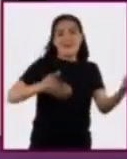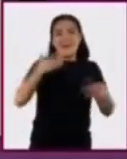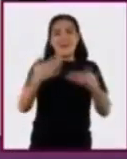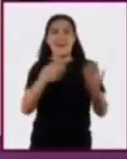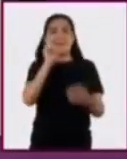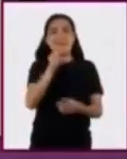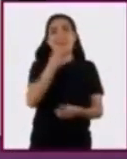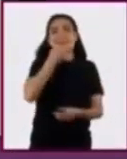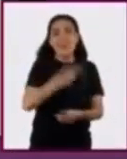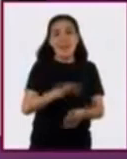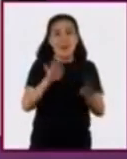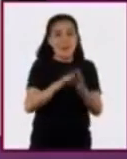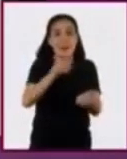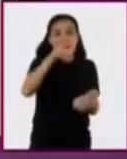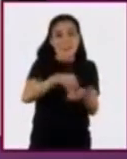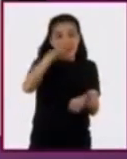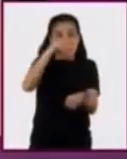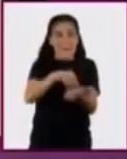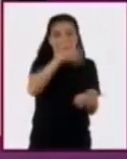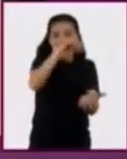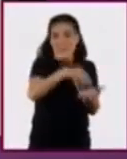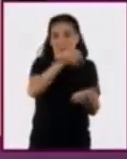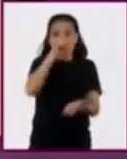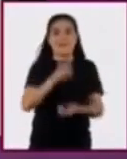y empieza a brincar de alegría.